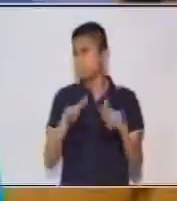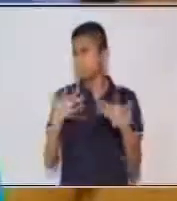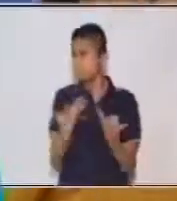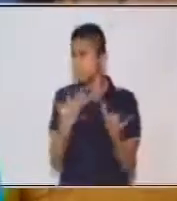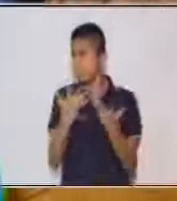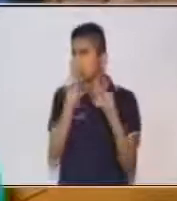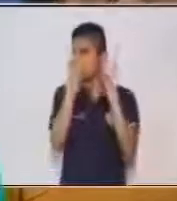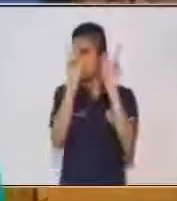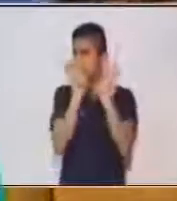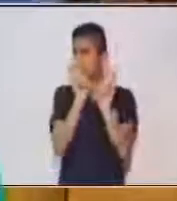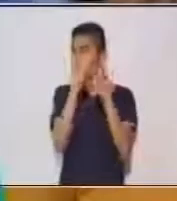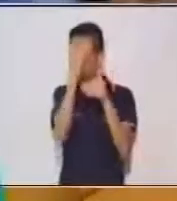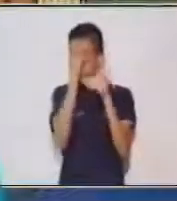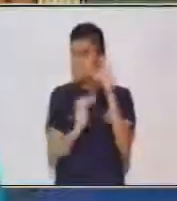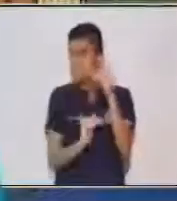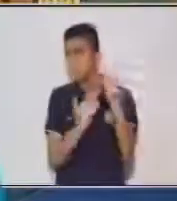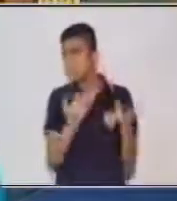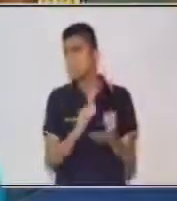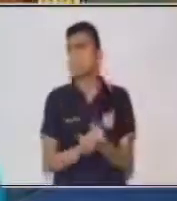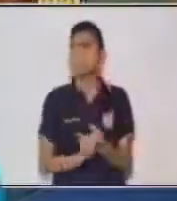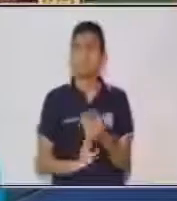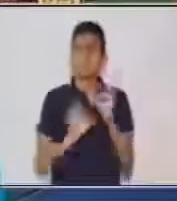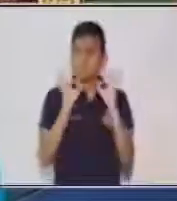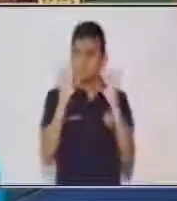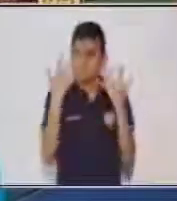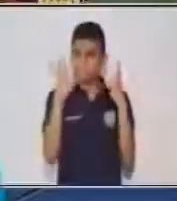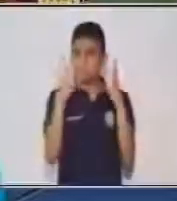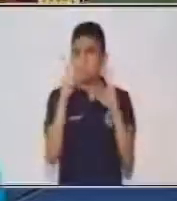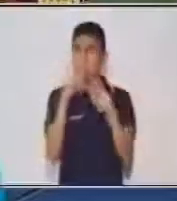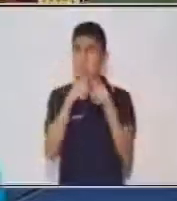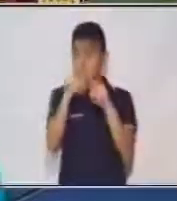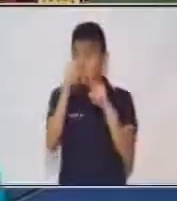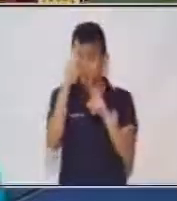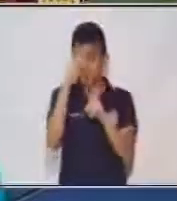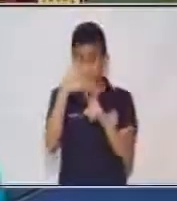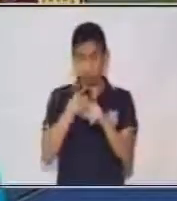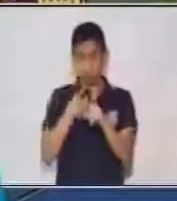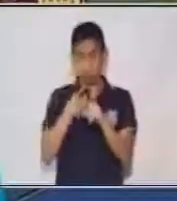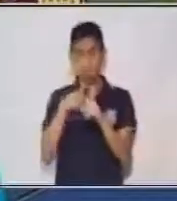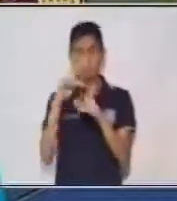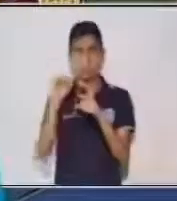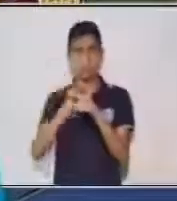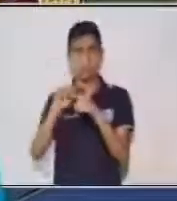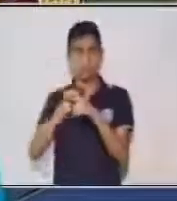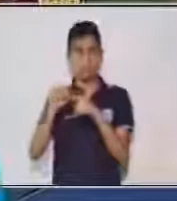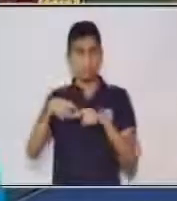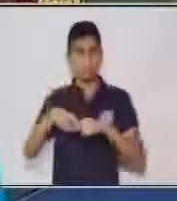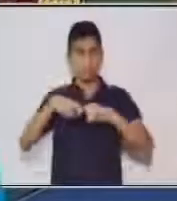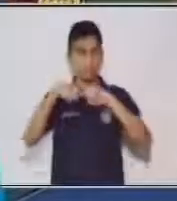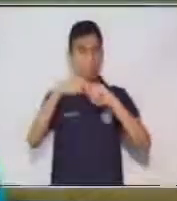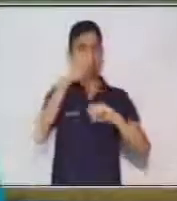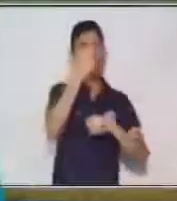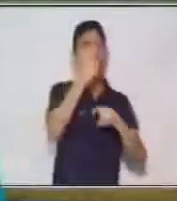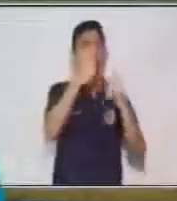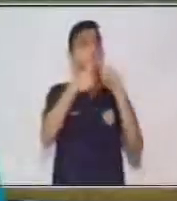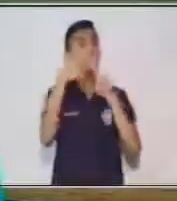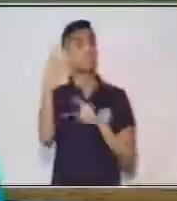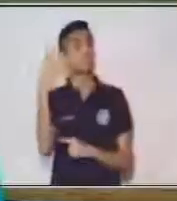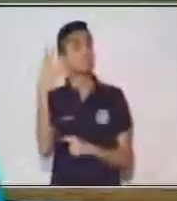¿Cuál es el otro tema? Ah, muy bien, pero tenemos un ejercicio pendiente. Tres por cuatro